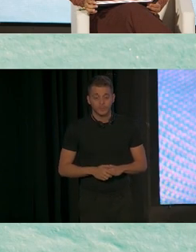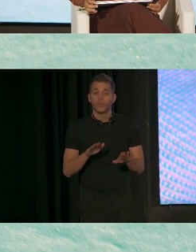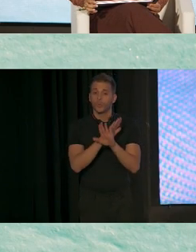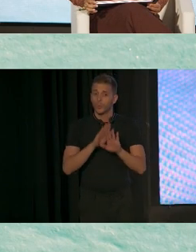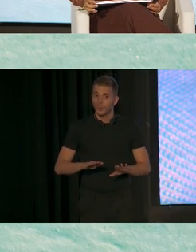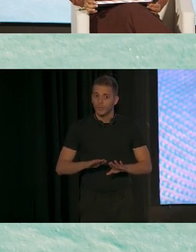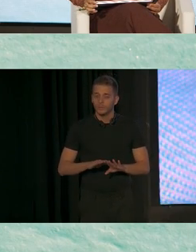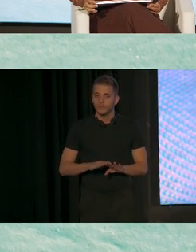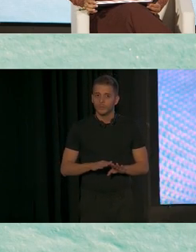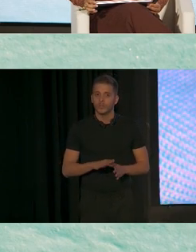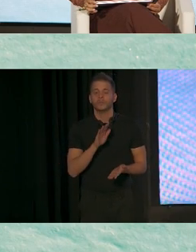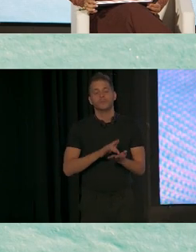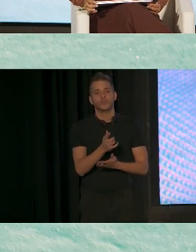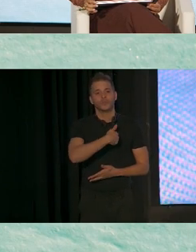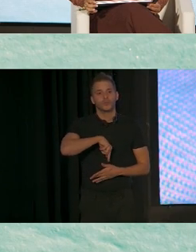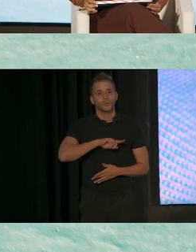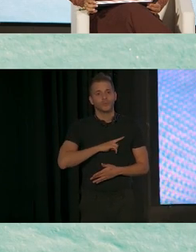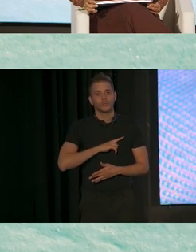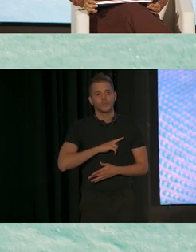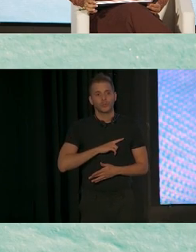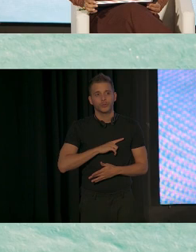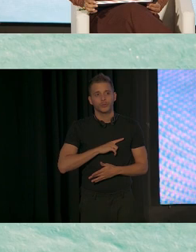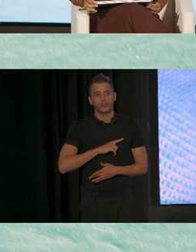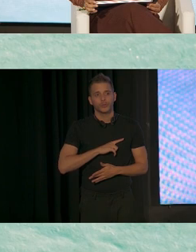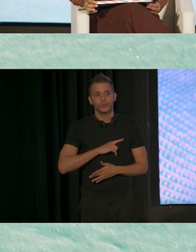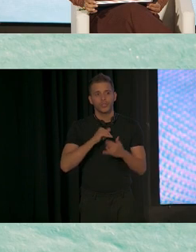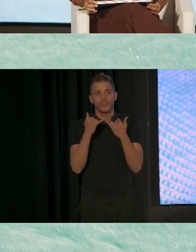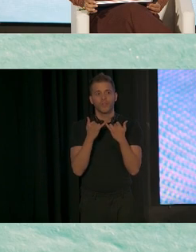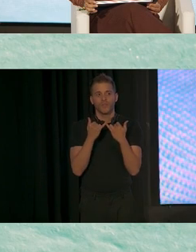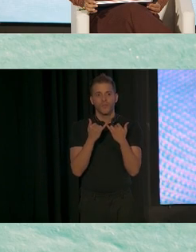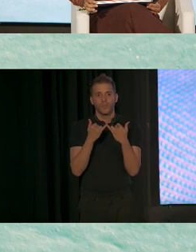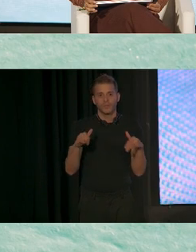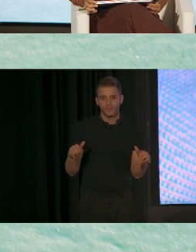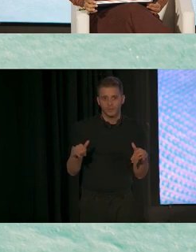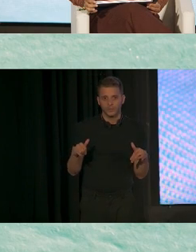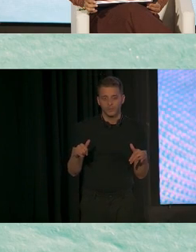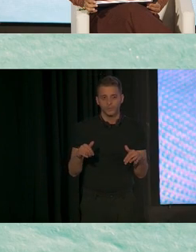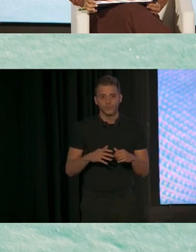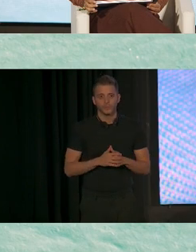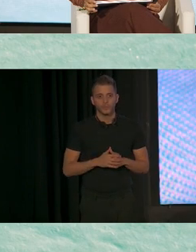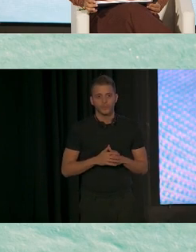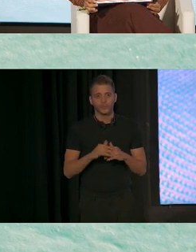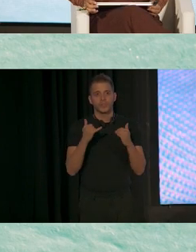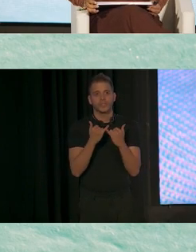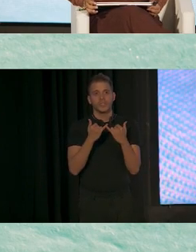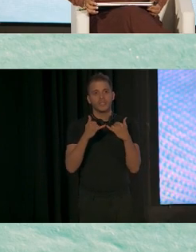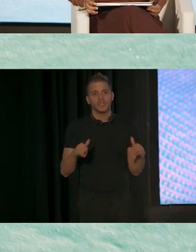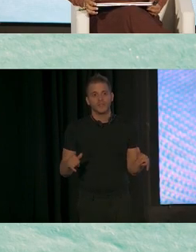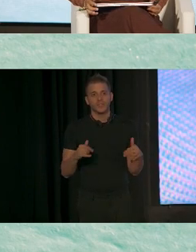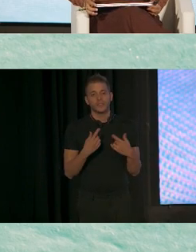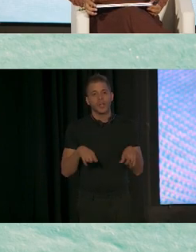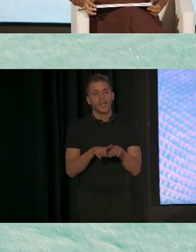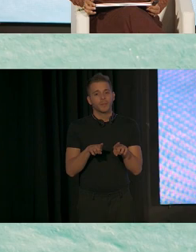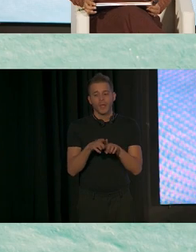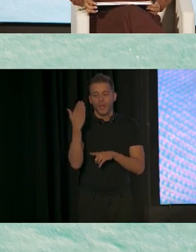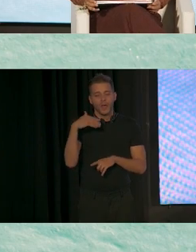tuvimos un simposio de hermanos en el